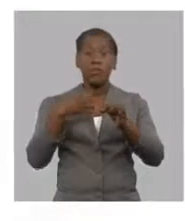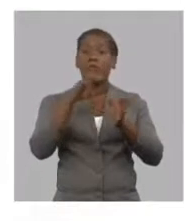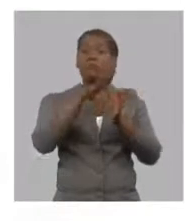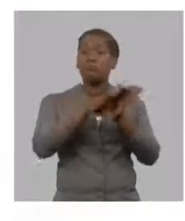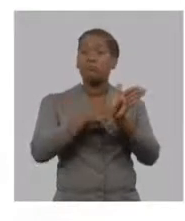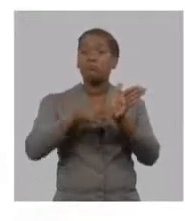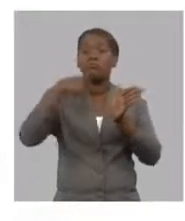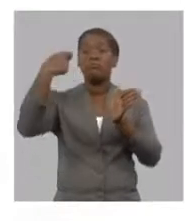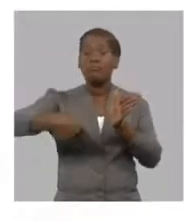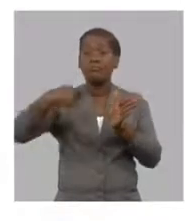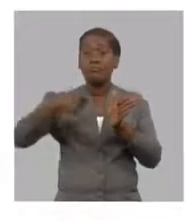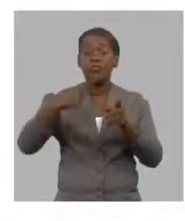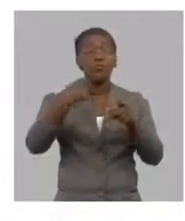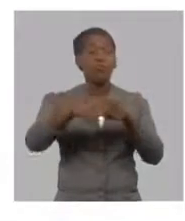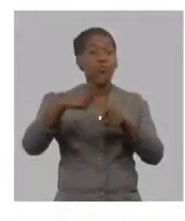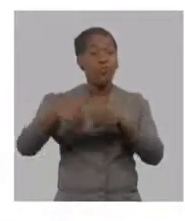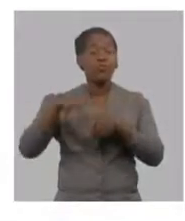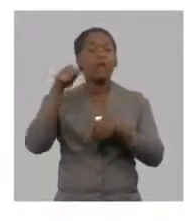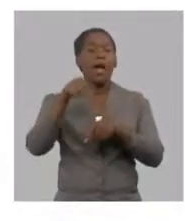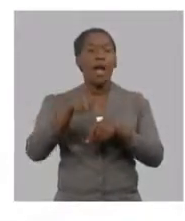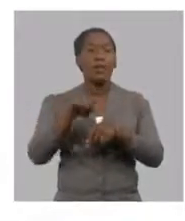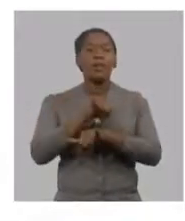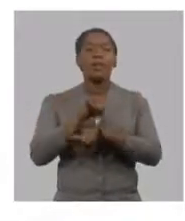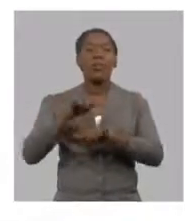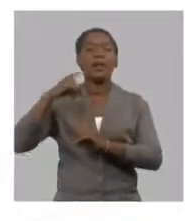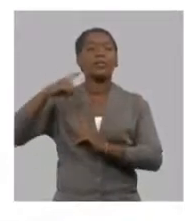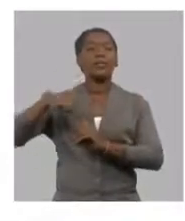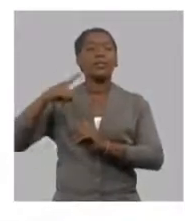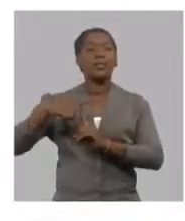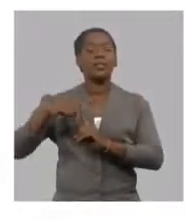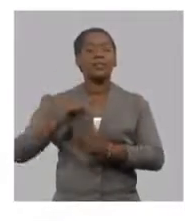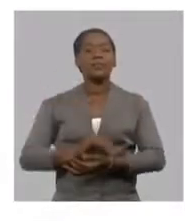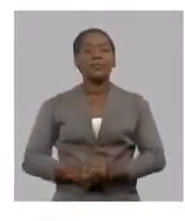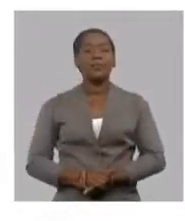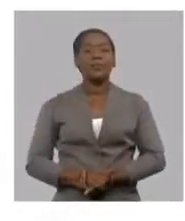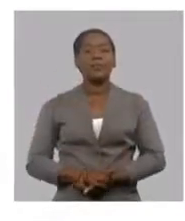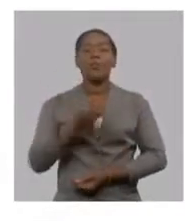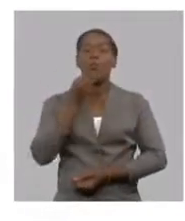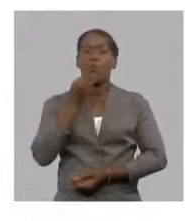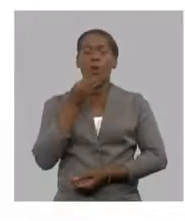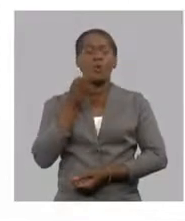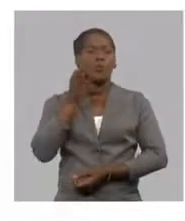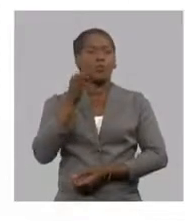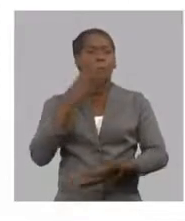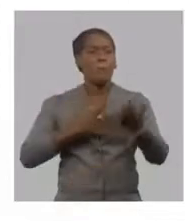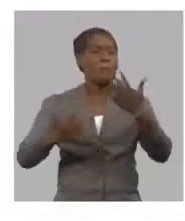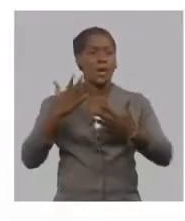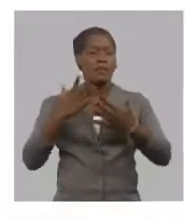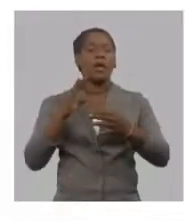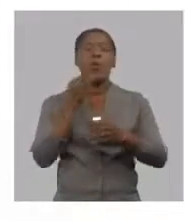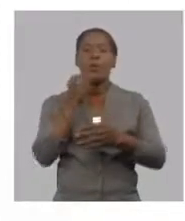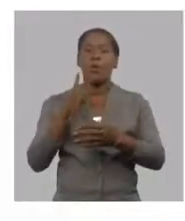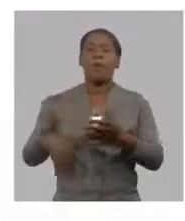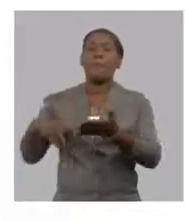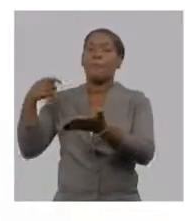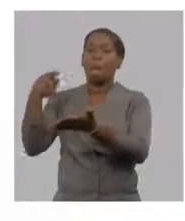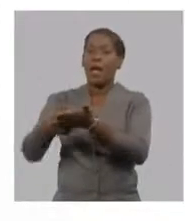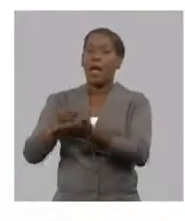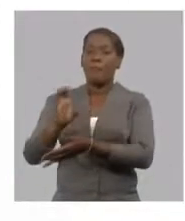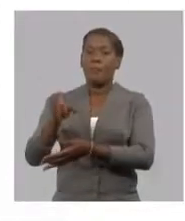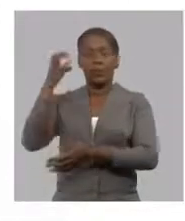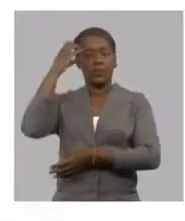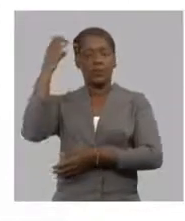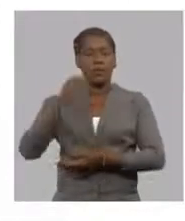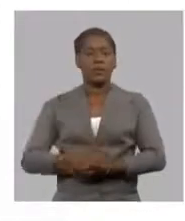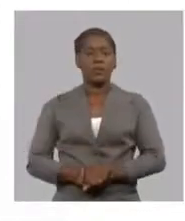entre el seguro y sus asegurados por lo tanto bueno es una garantía la OSDE digamos el grupo de seguros y servicios financieros cuenta